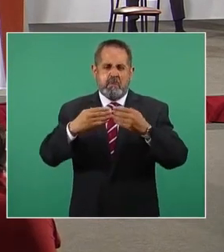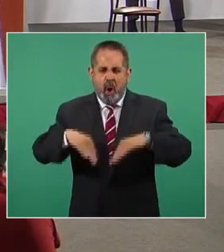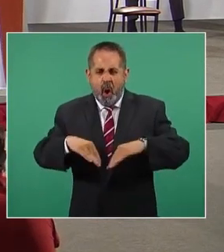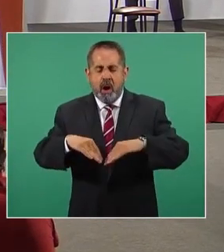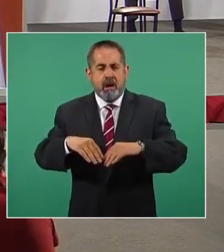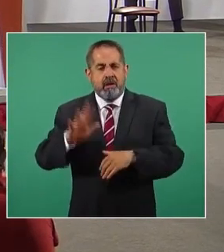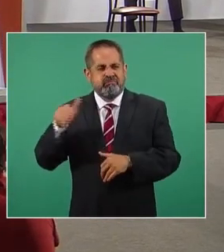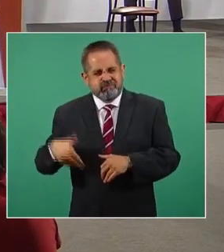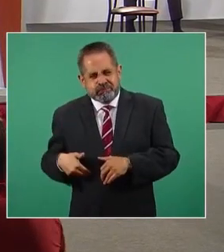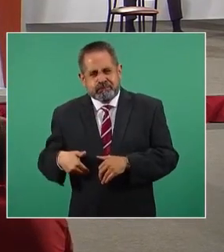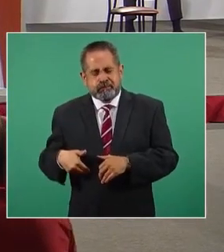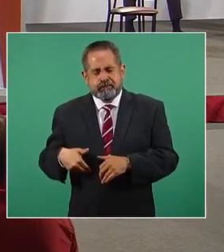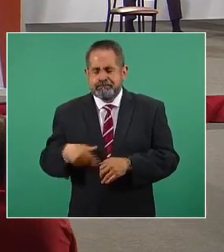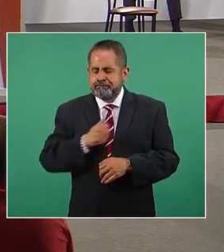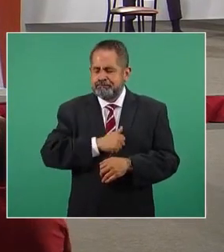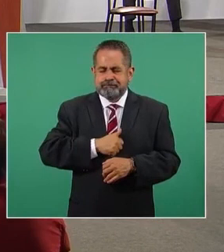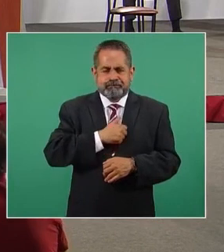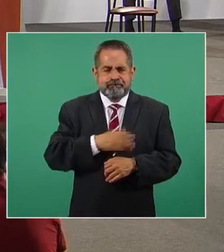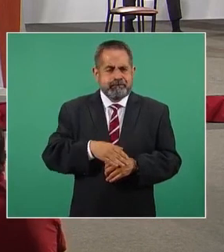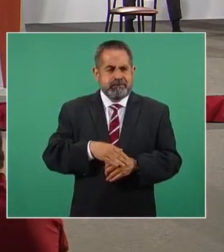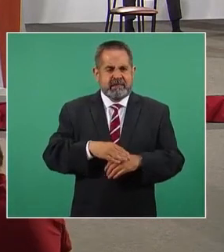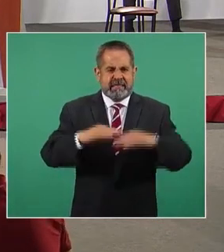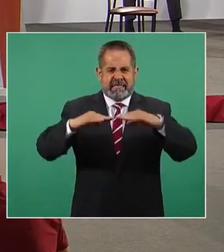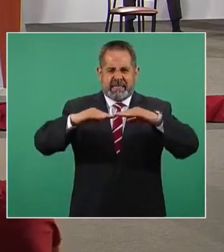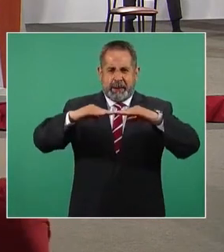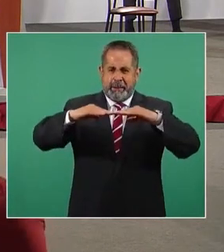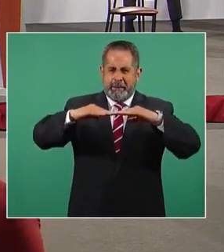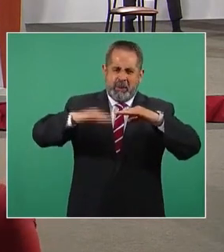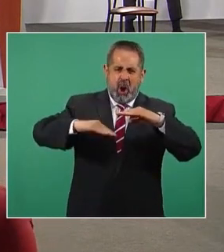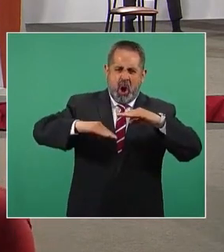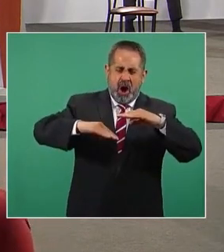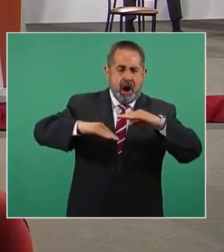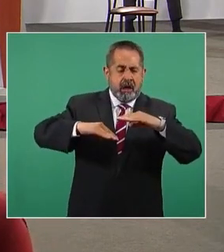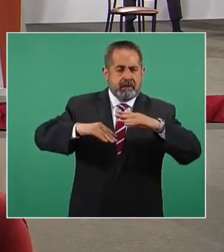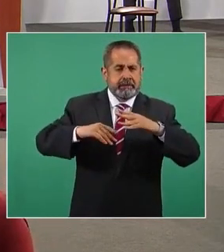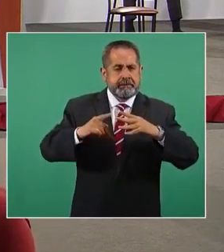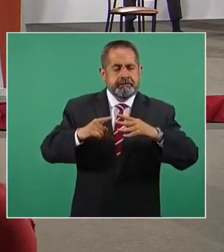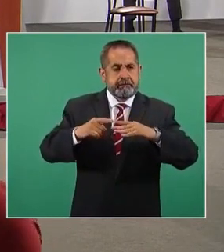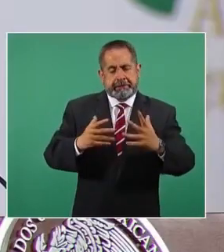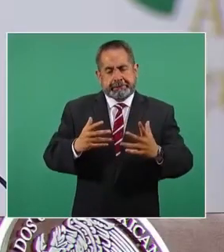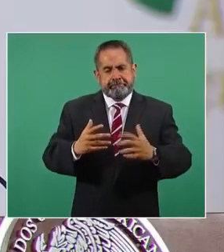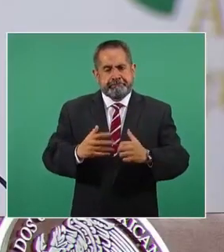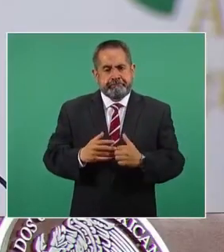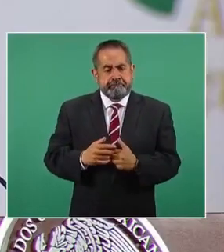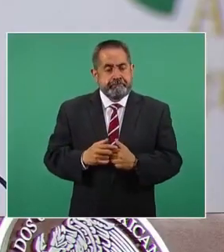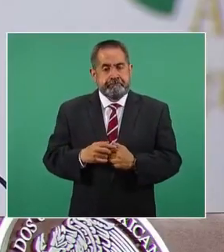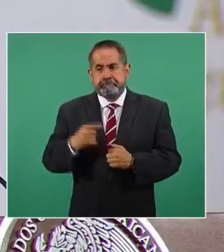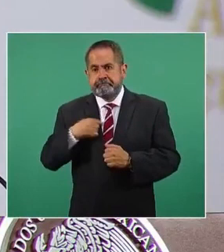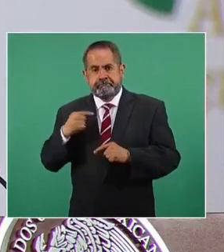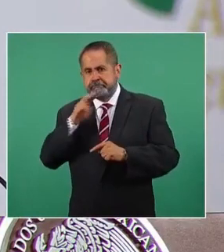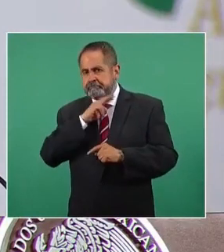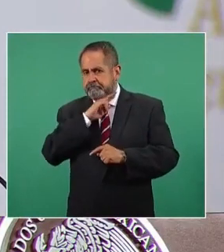en donde cayó una de las traves del elevado de la línea 12. Llegamos